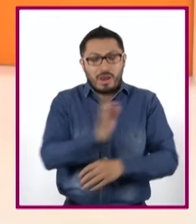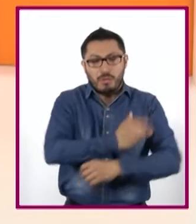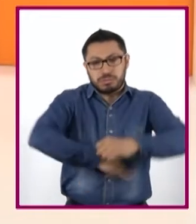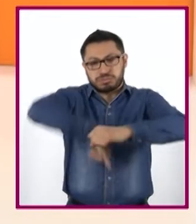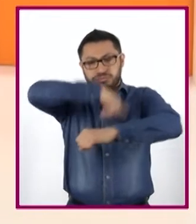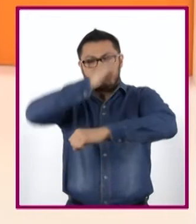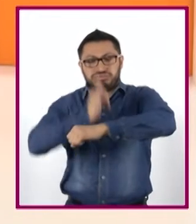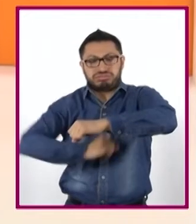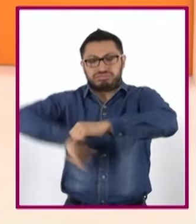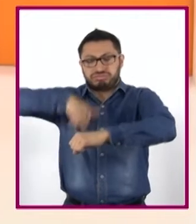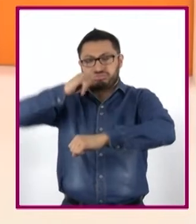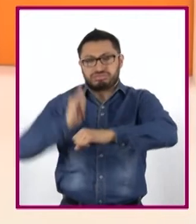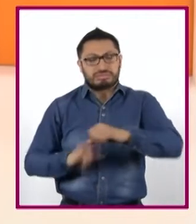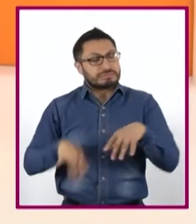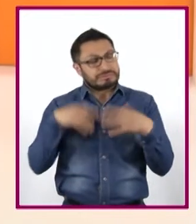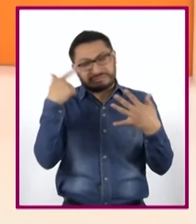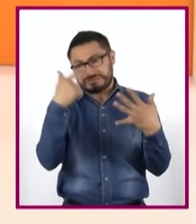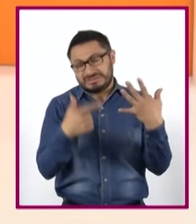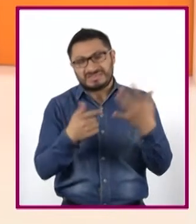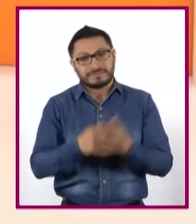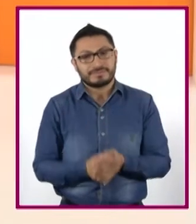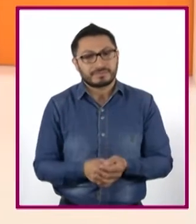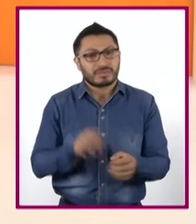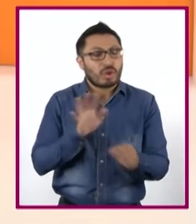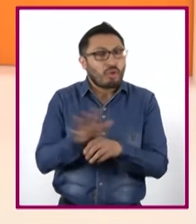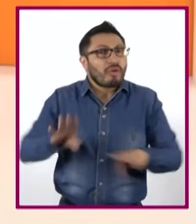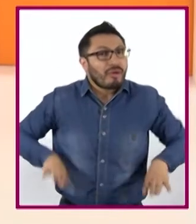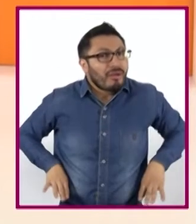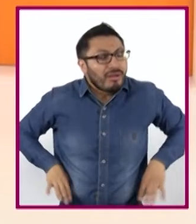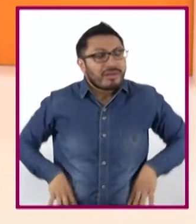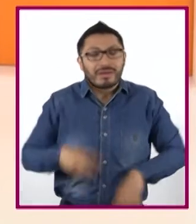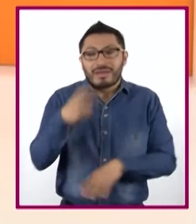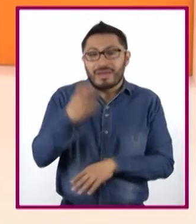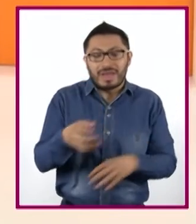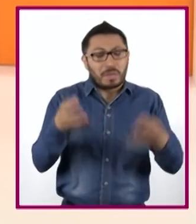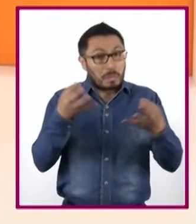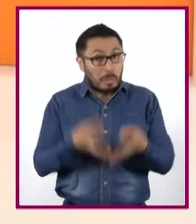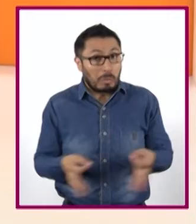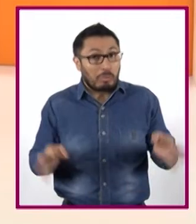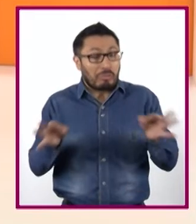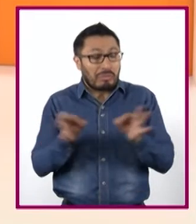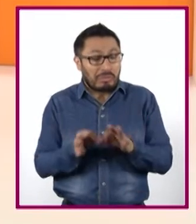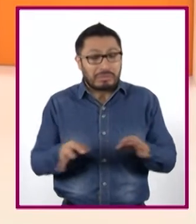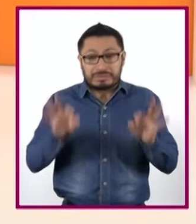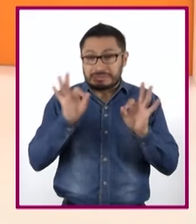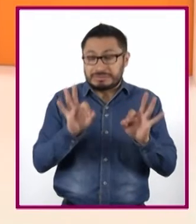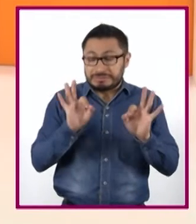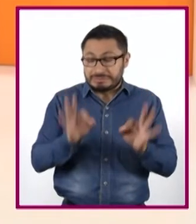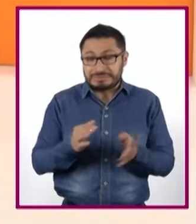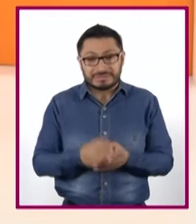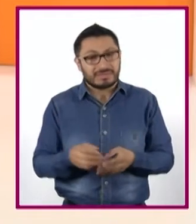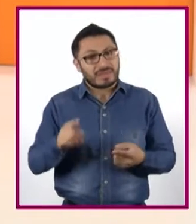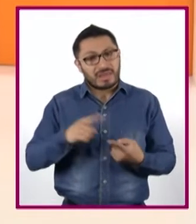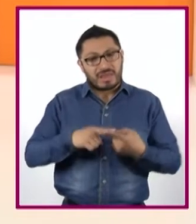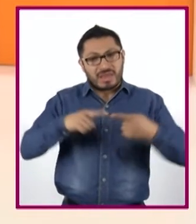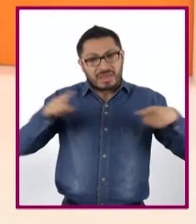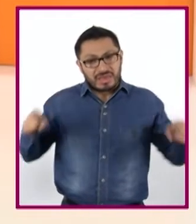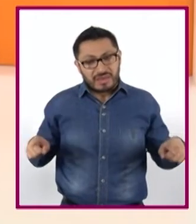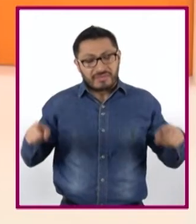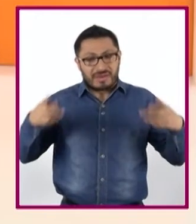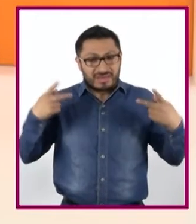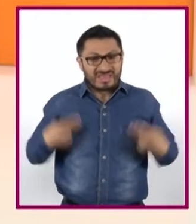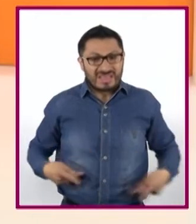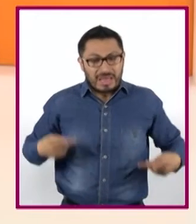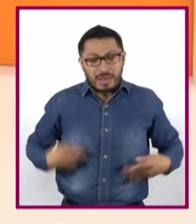Lo peculiar en ellos es que son dinámicos, por el contrario a las figuras humanas encontradas